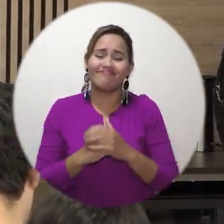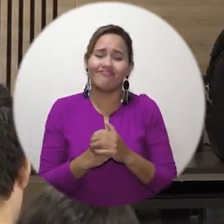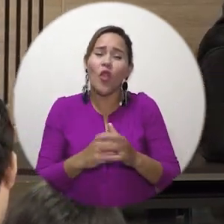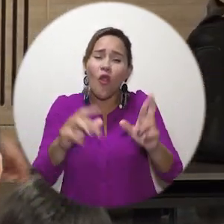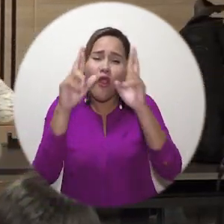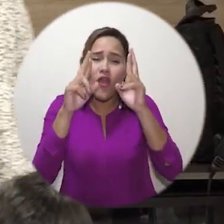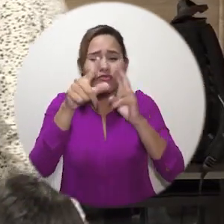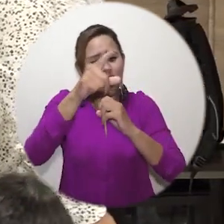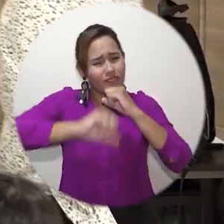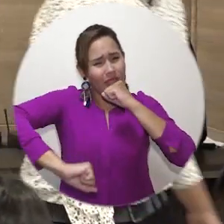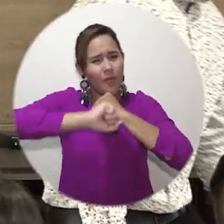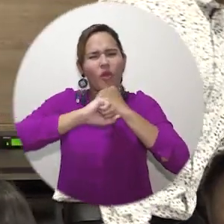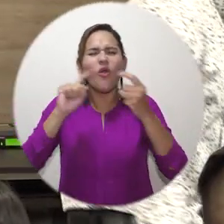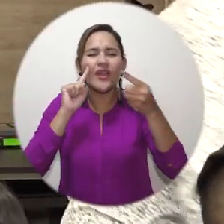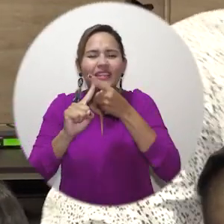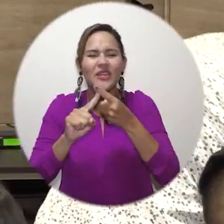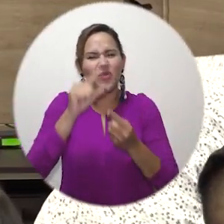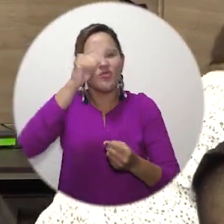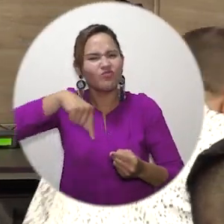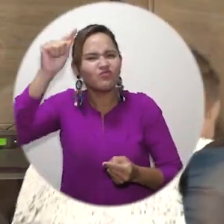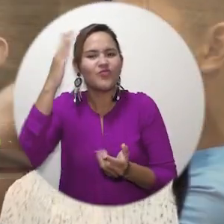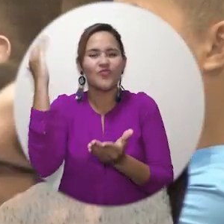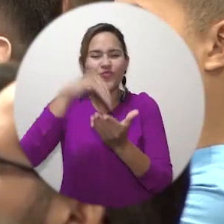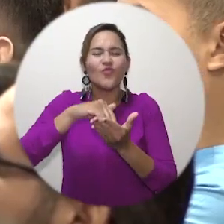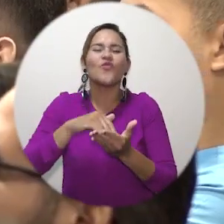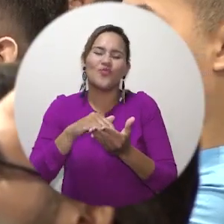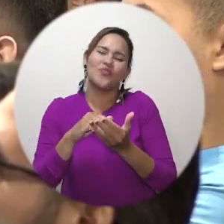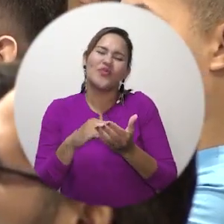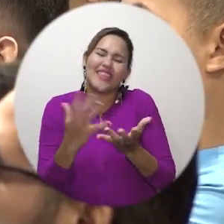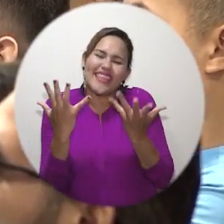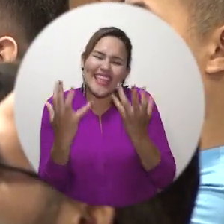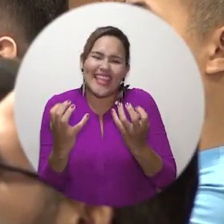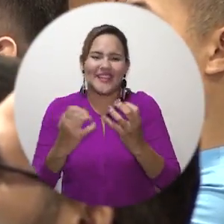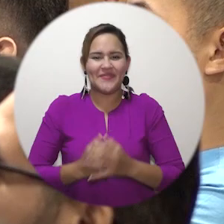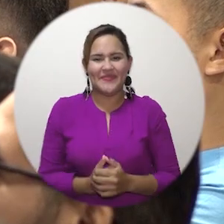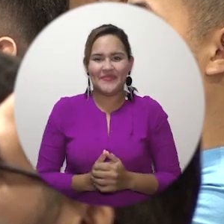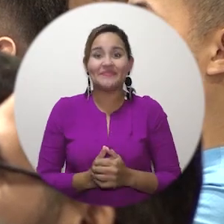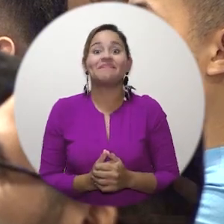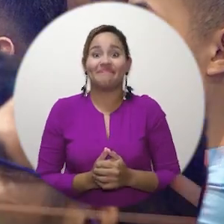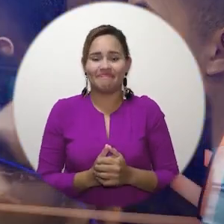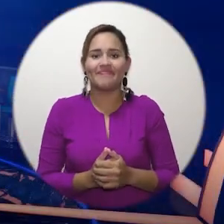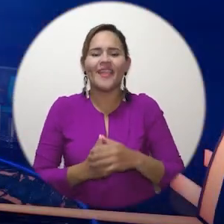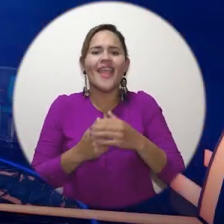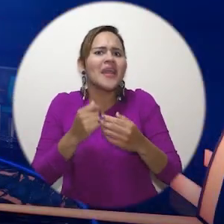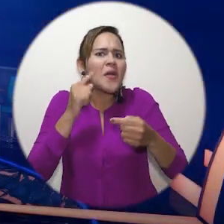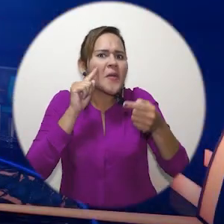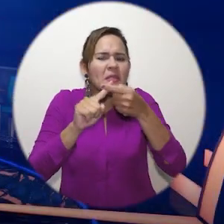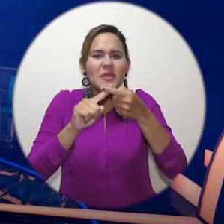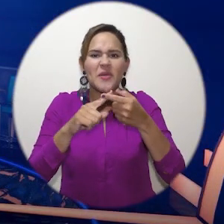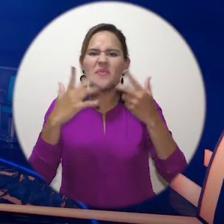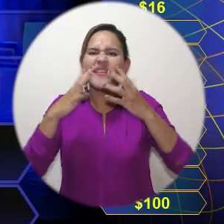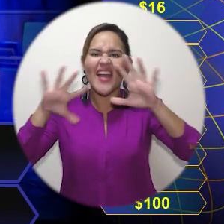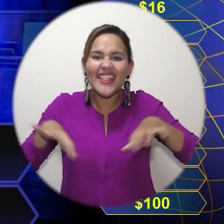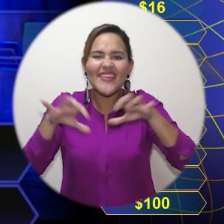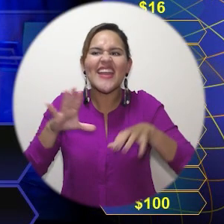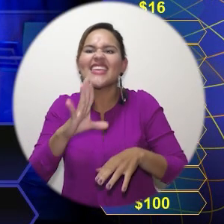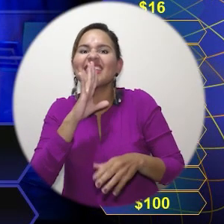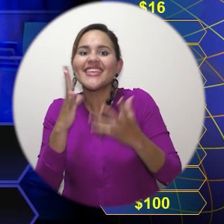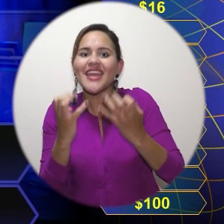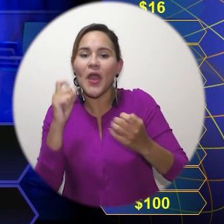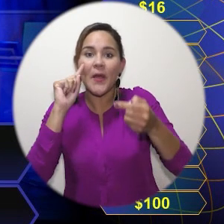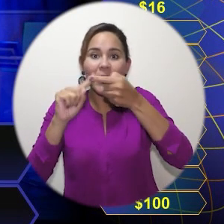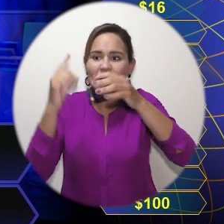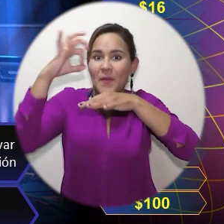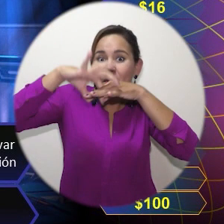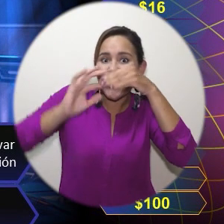este año no solo a renovar la acreditación institucional, sino a acreditar todos los demás programas de la Facultad. A través de la dinámica Quién quiere ser Siembra Unimagdalena, los